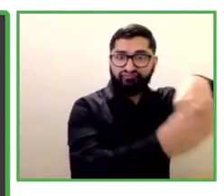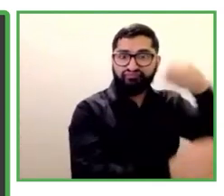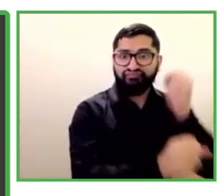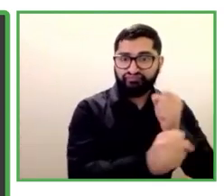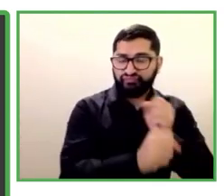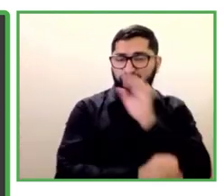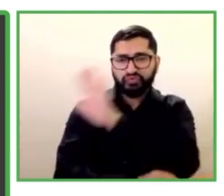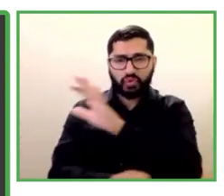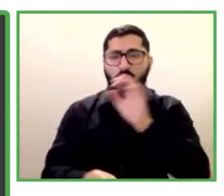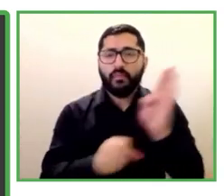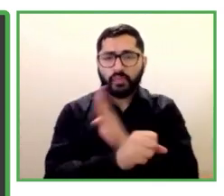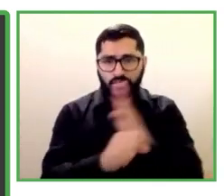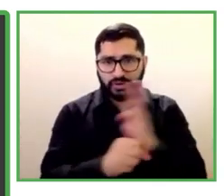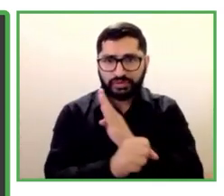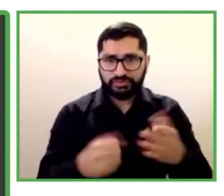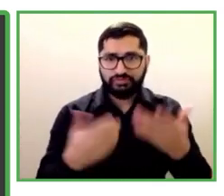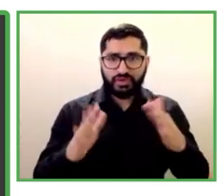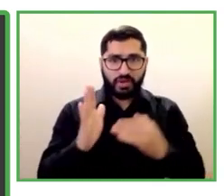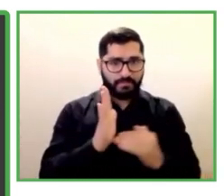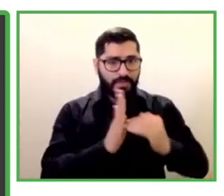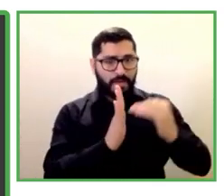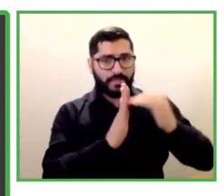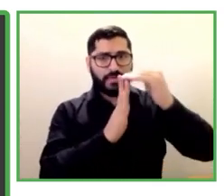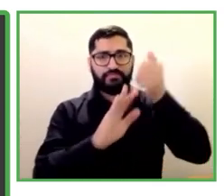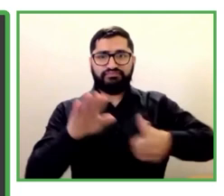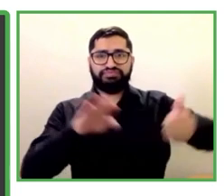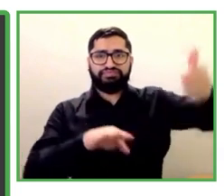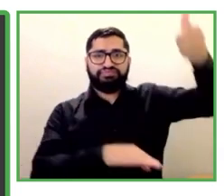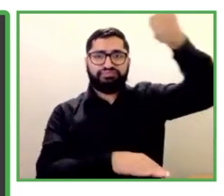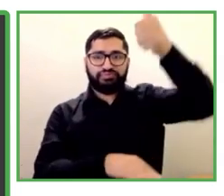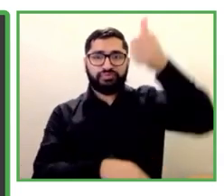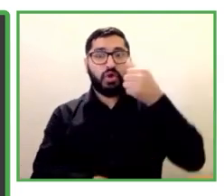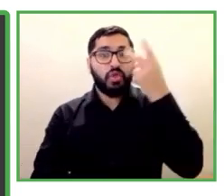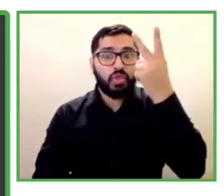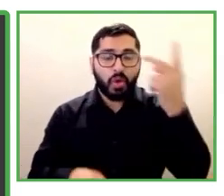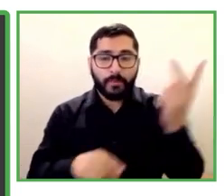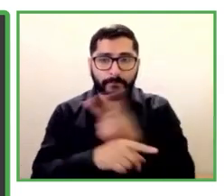ya dos veces y tiene la oportunidad de ir a la universidad.